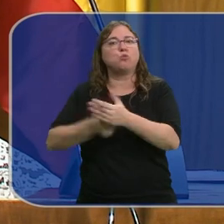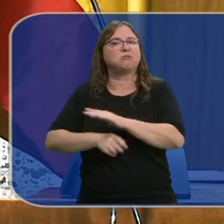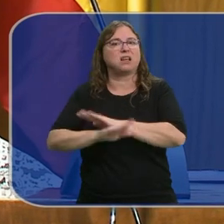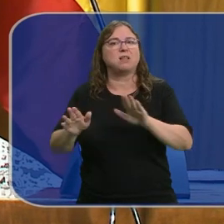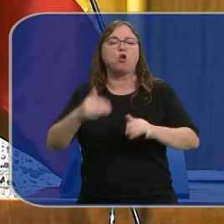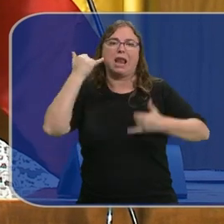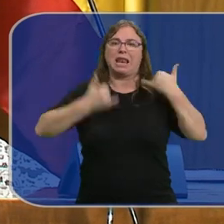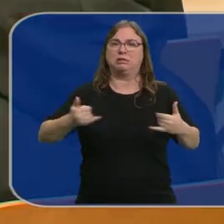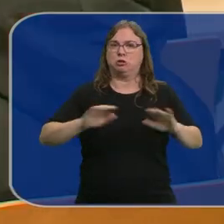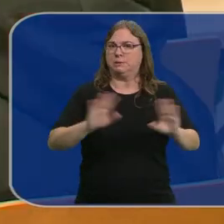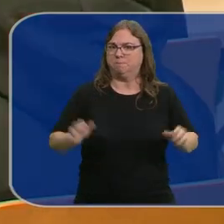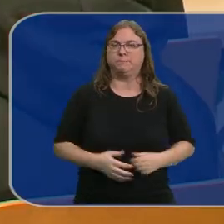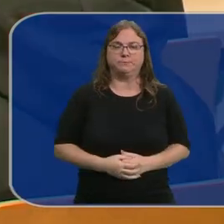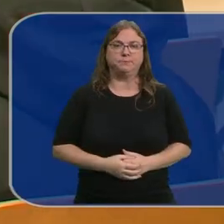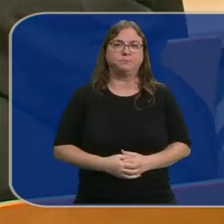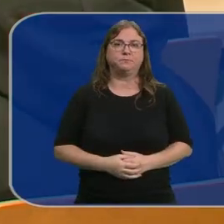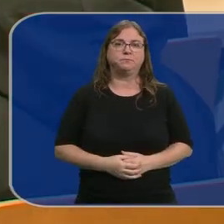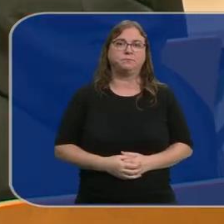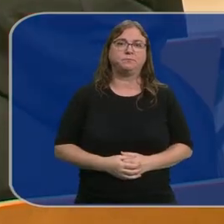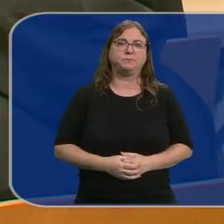por las lesiones infligidas a la víctima.